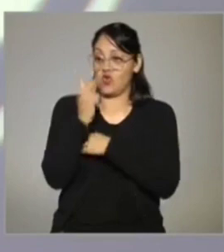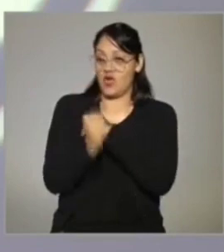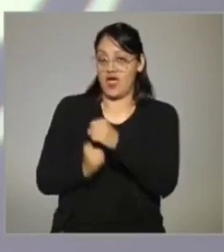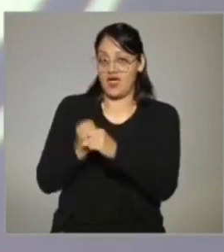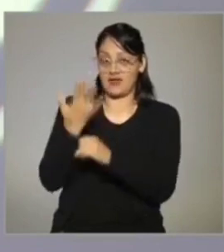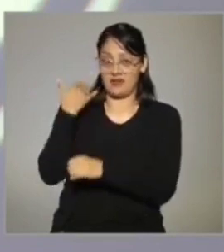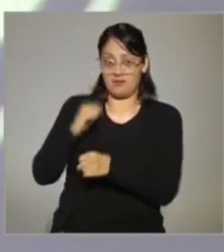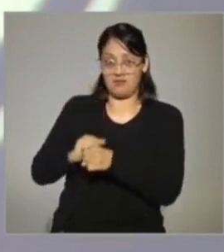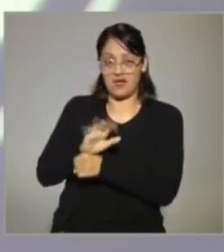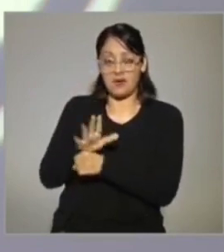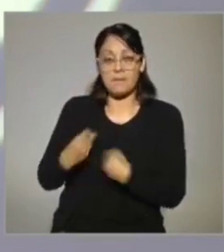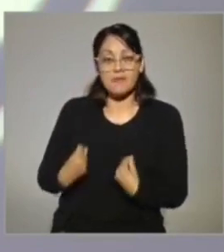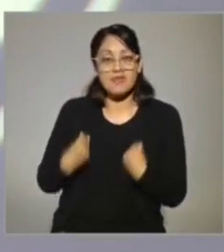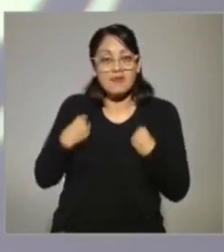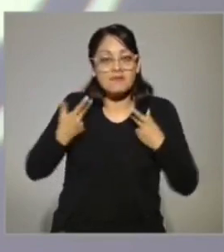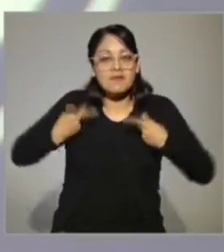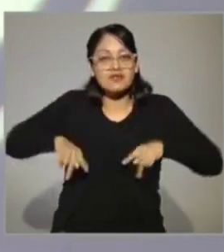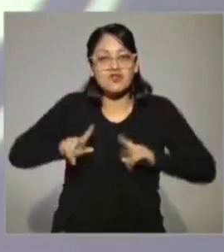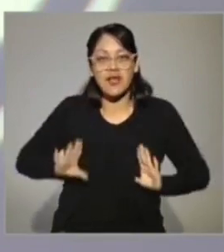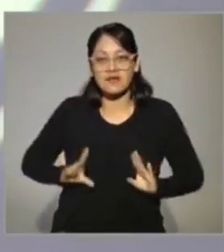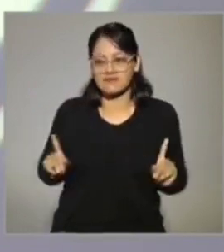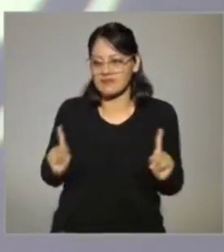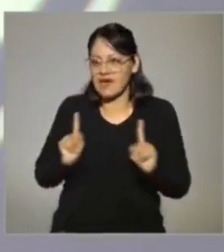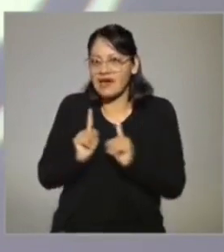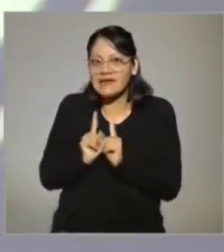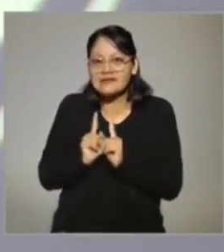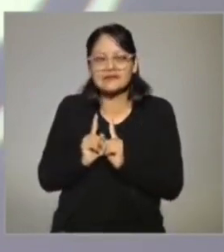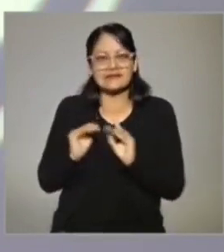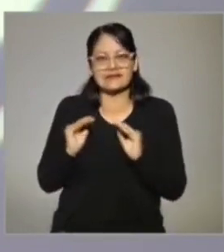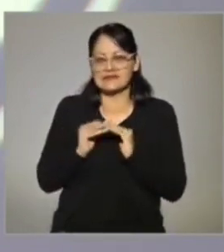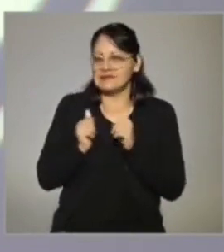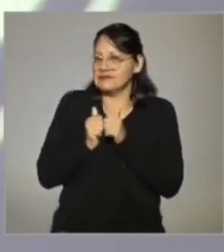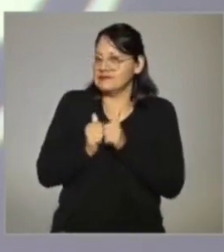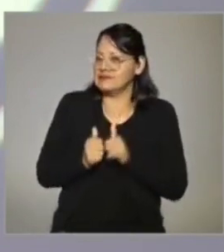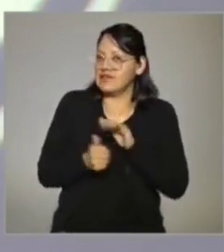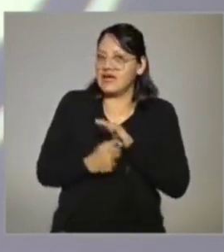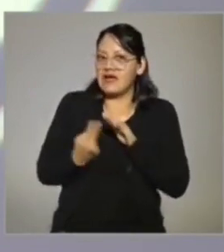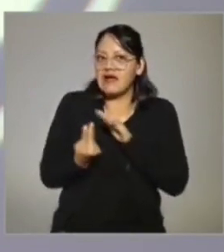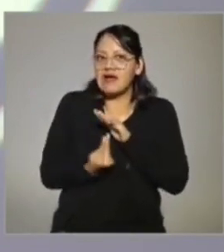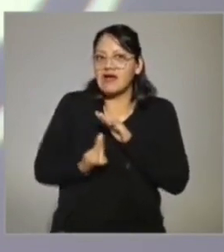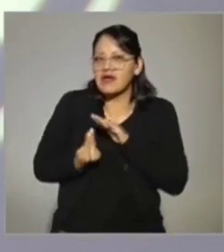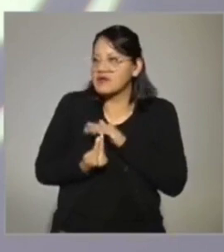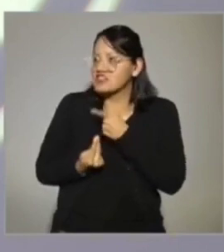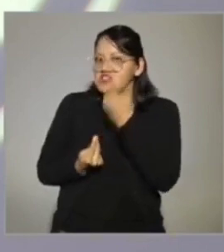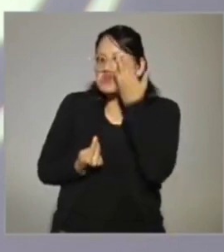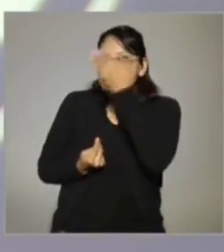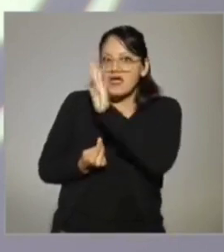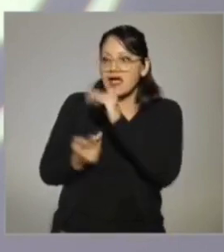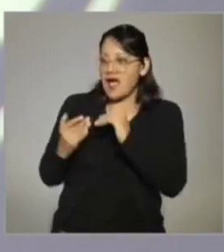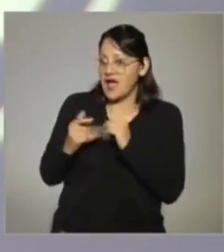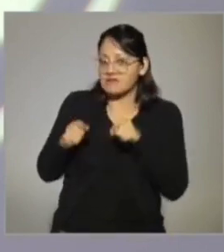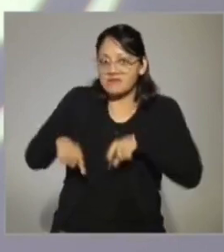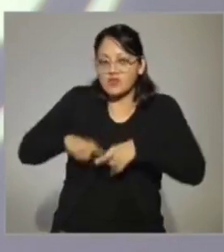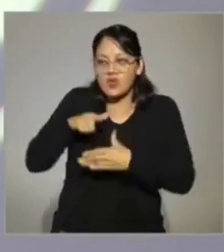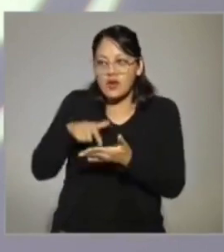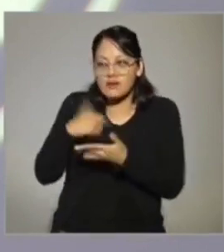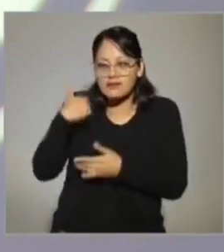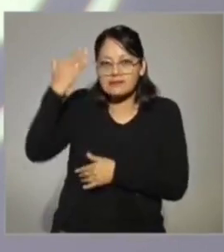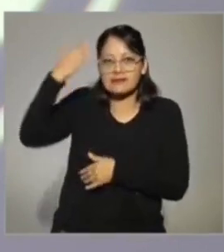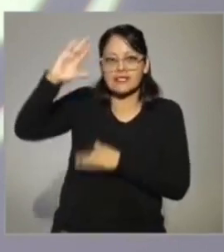distancia lo que vivieron en el encierro las parejas. Parejas que de verdad no se conocían, que habitaban el mismo espacio.